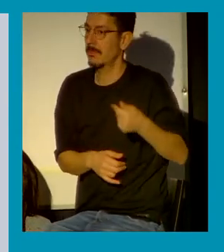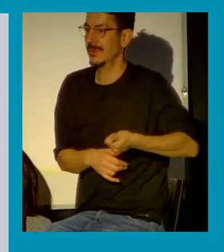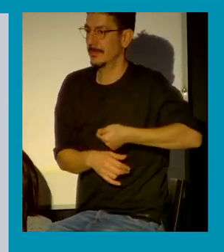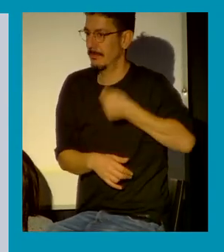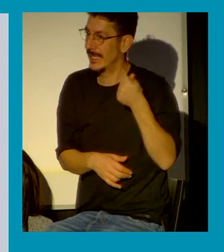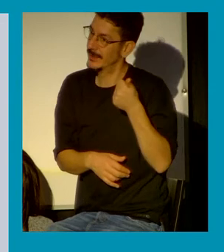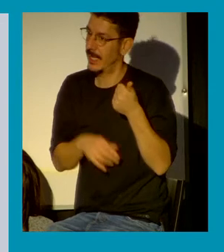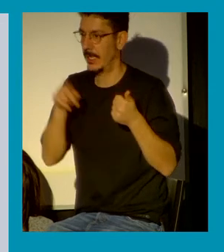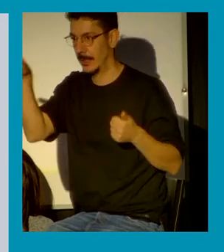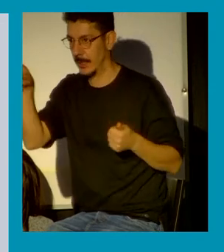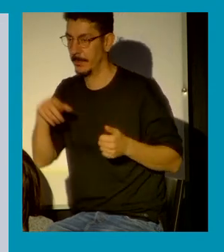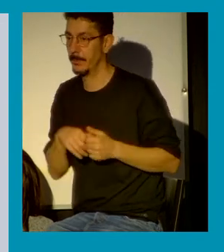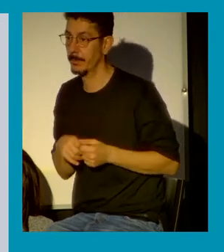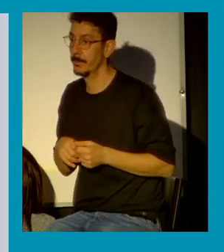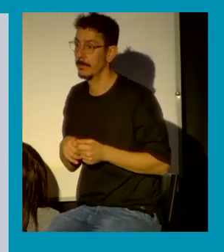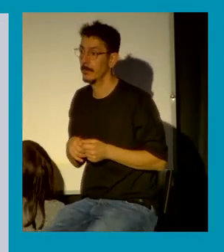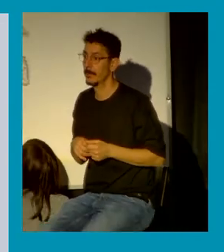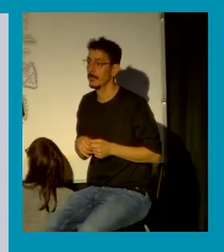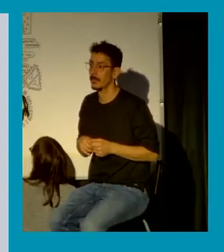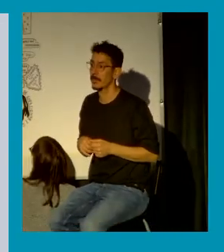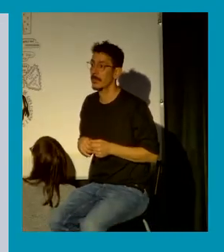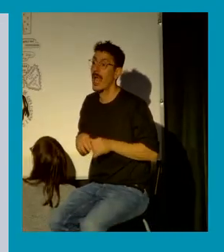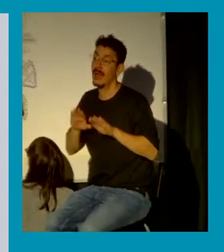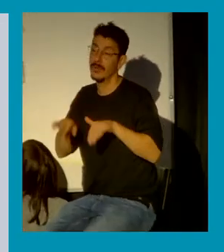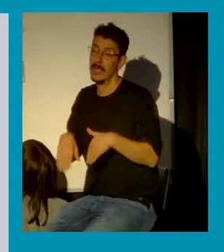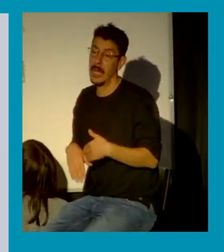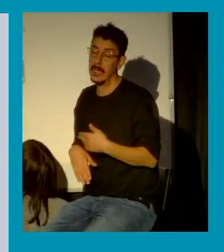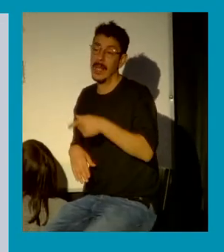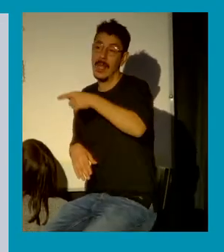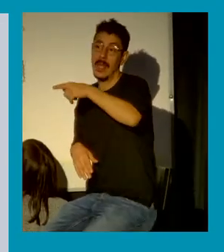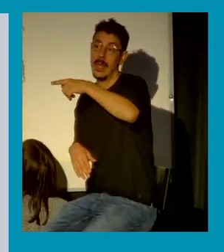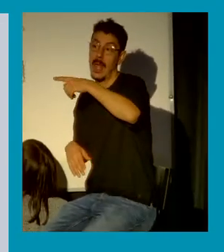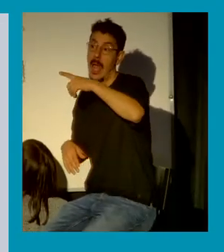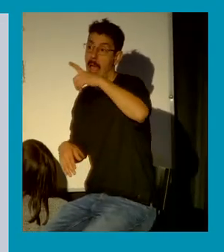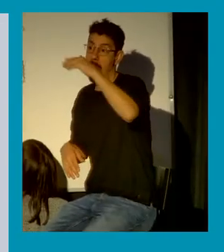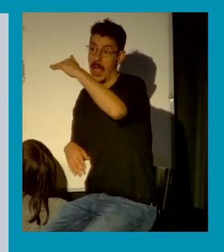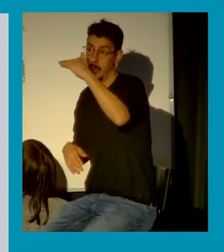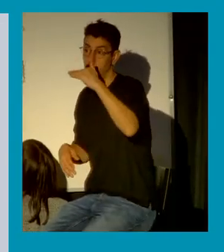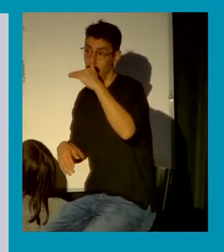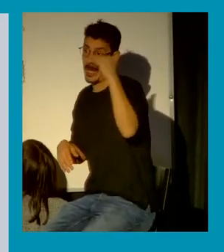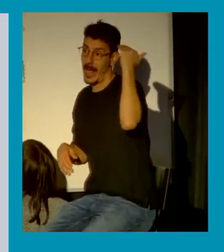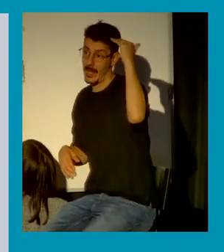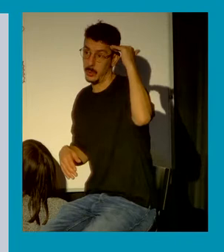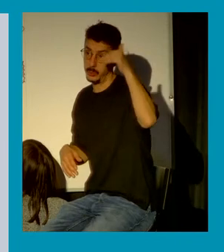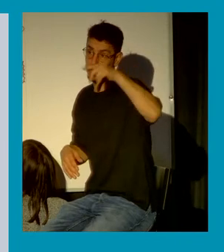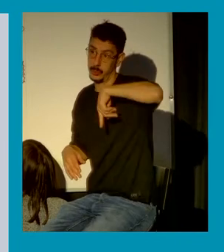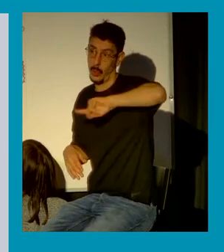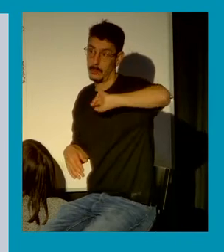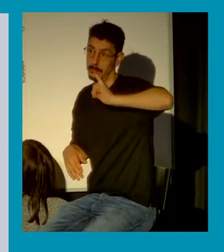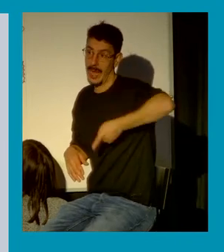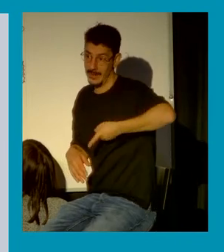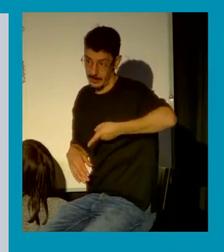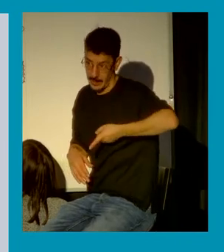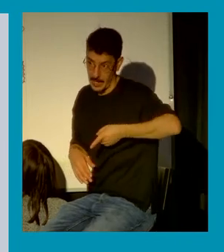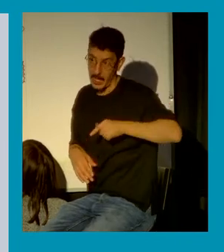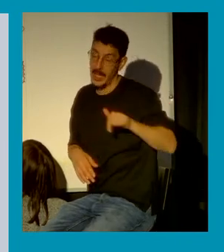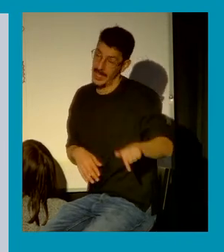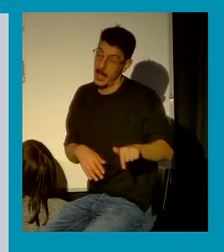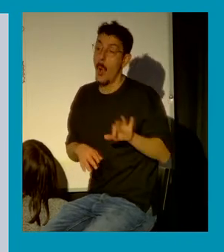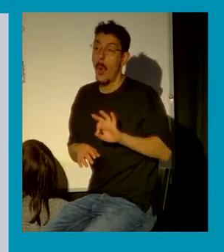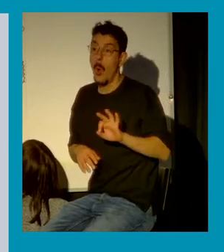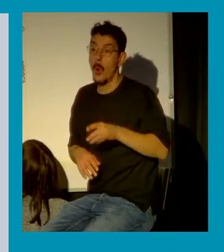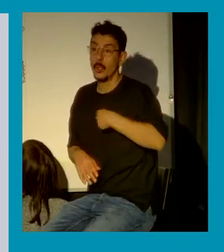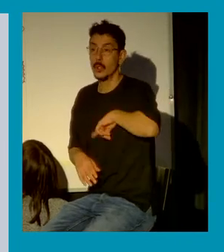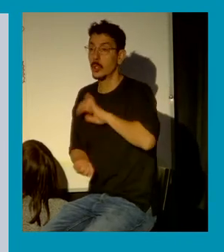ellos o ellas y son unos adultos o adultas quienes deciden o significa porque consideramos más grave o si tenemos más